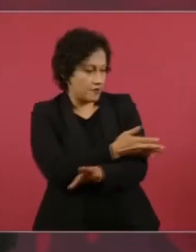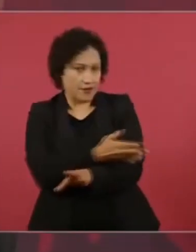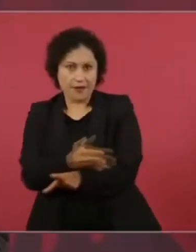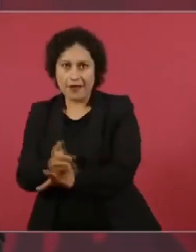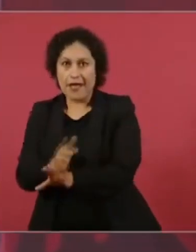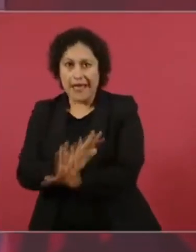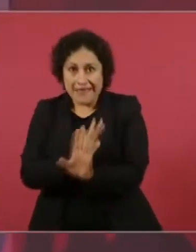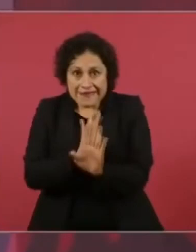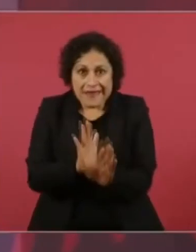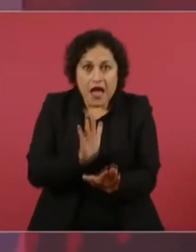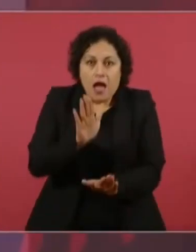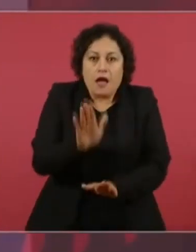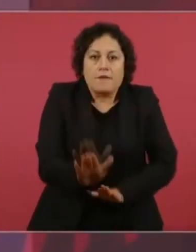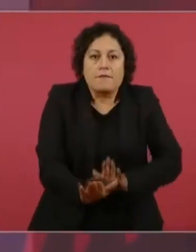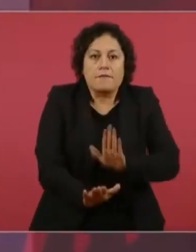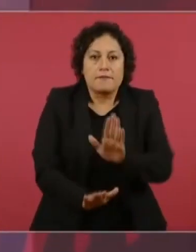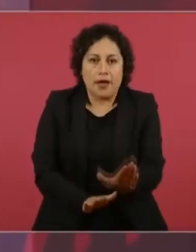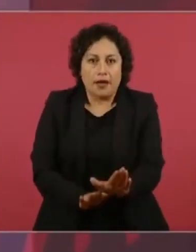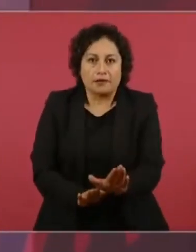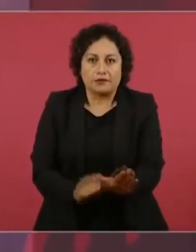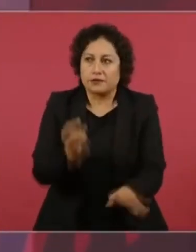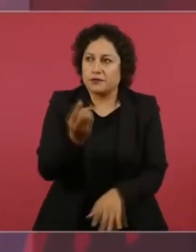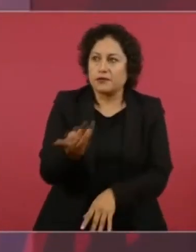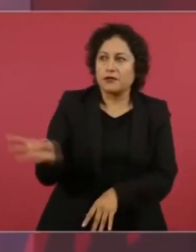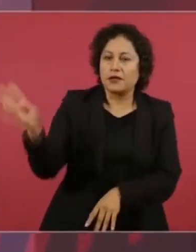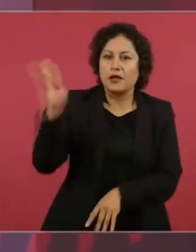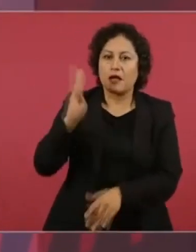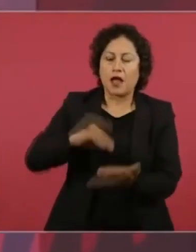qué es que les molesta tanto?